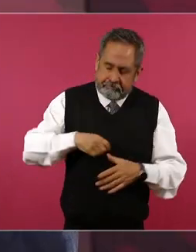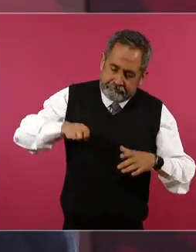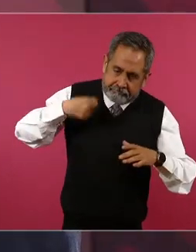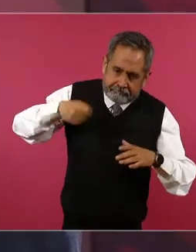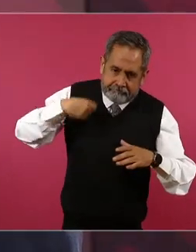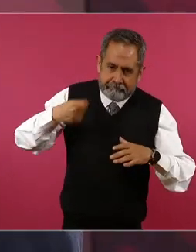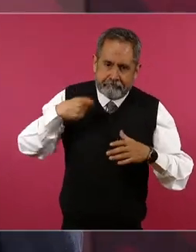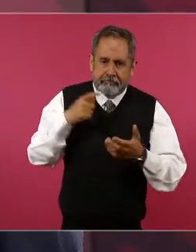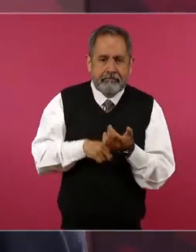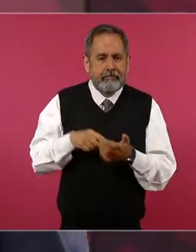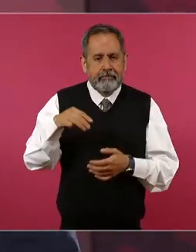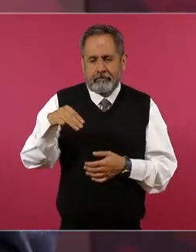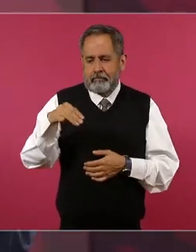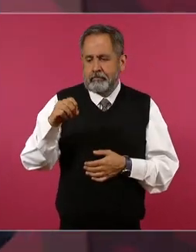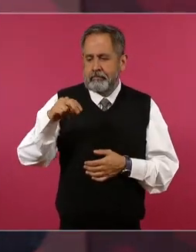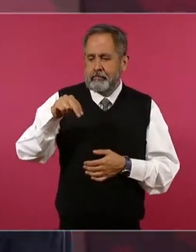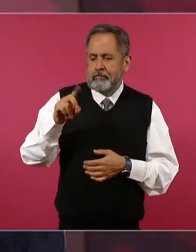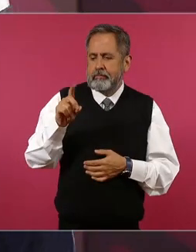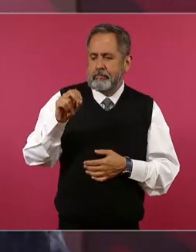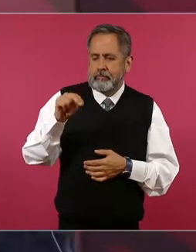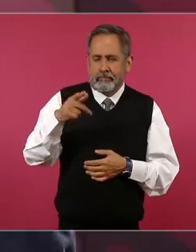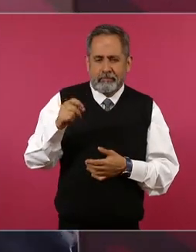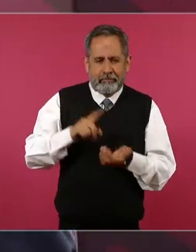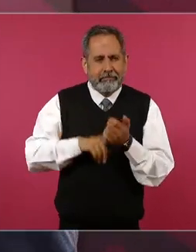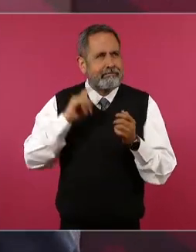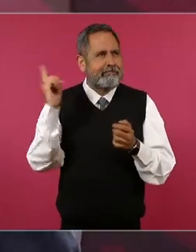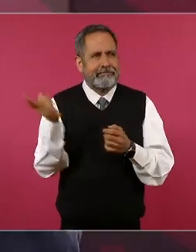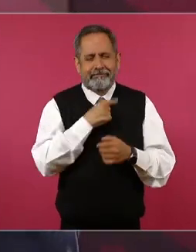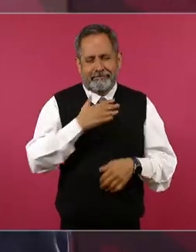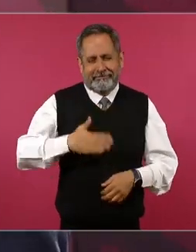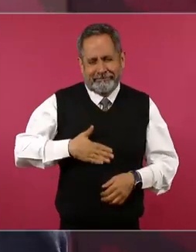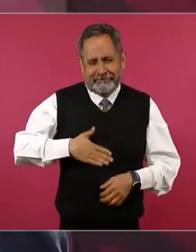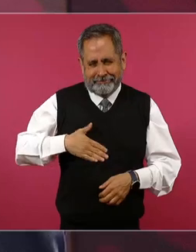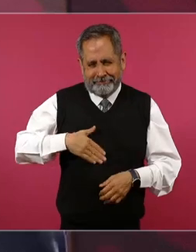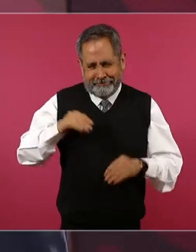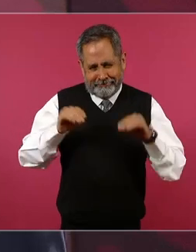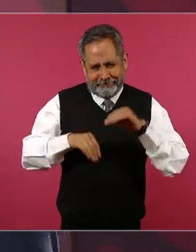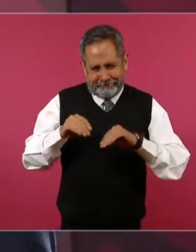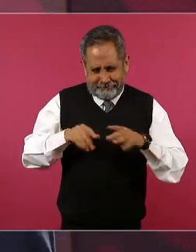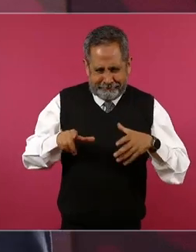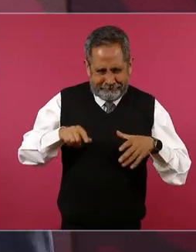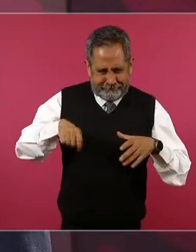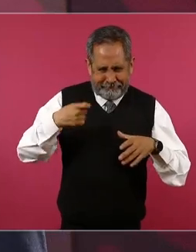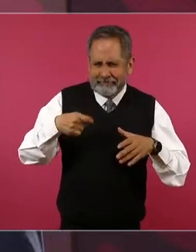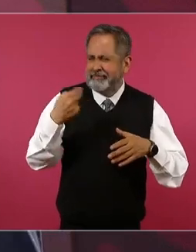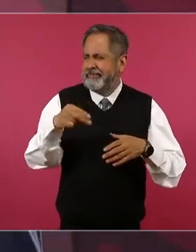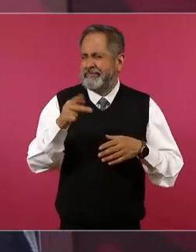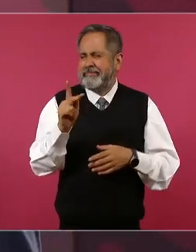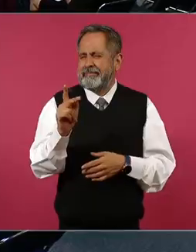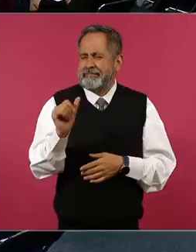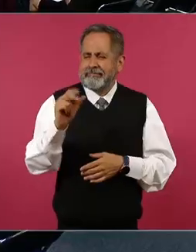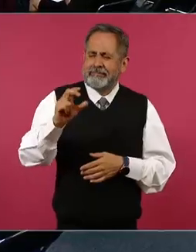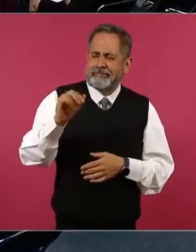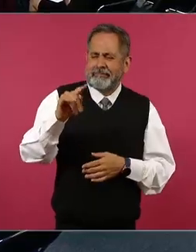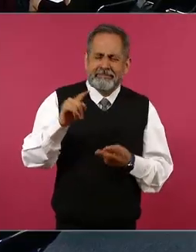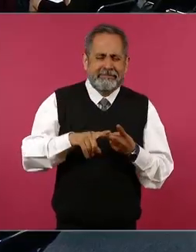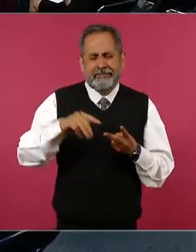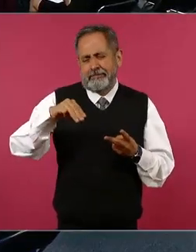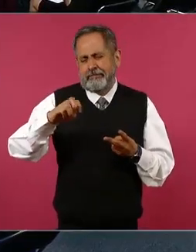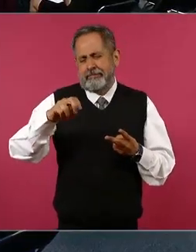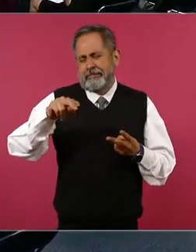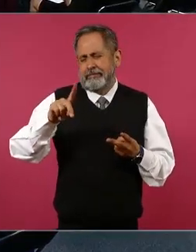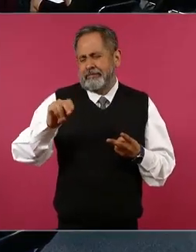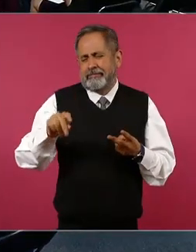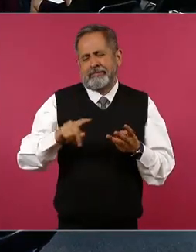ven ya que el mondongo es nacional se llama pancita y ¿cómo se le llama? menudo